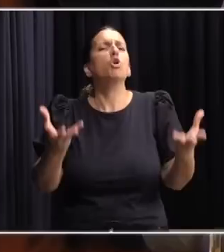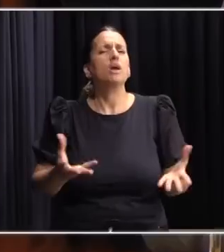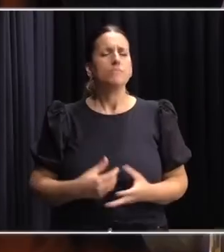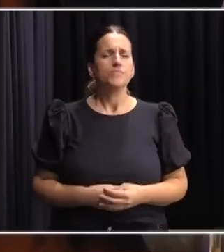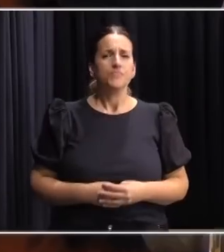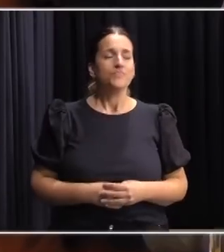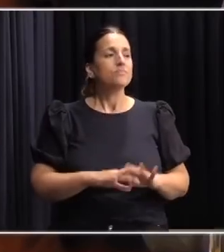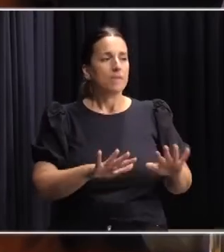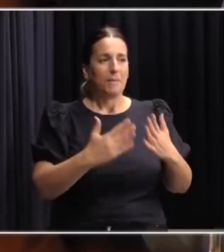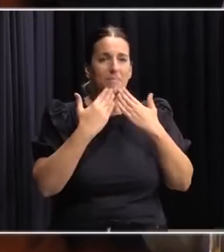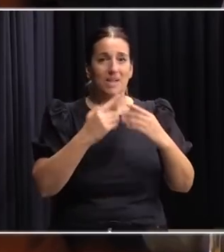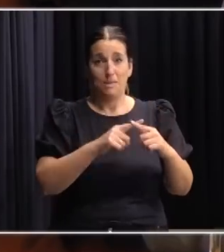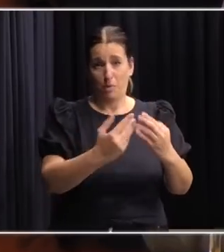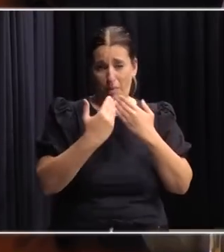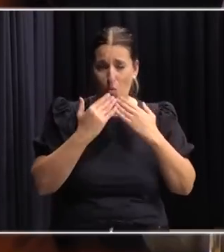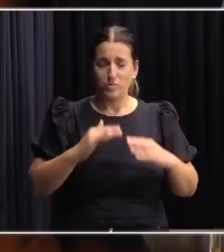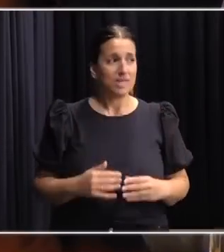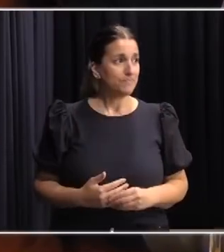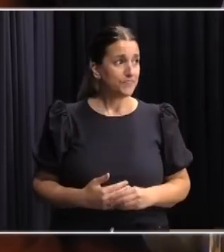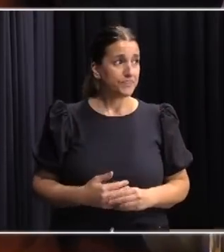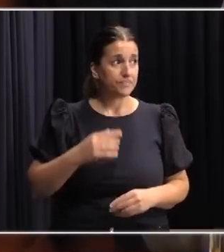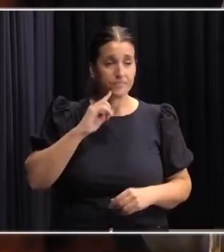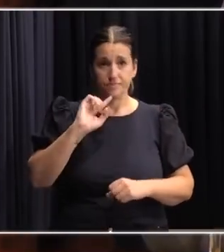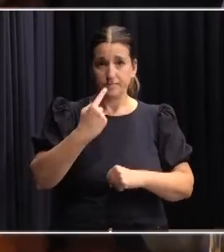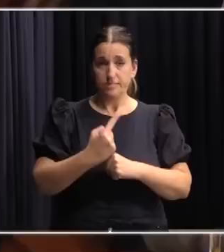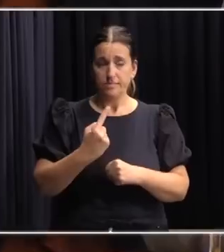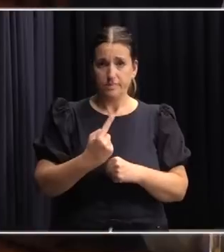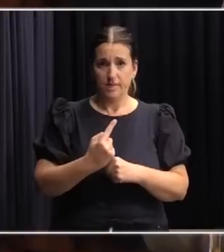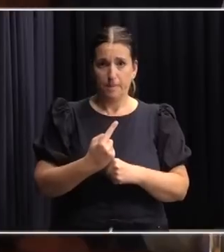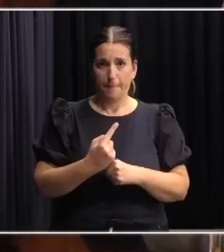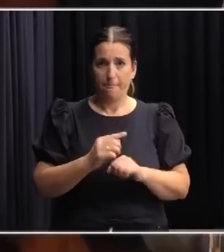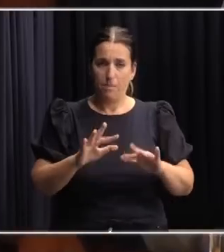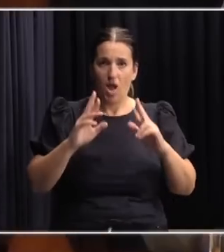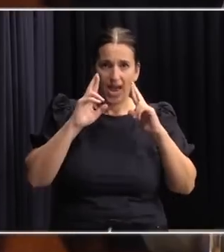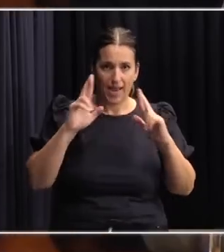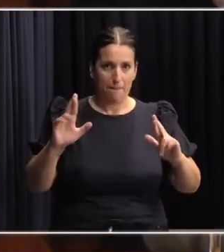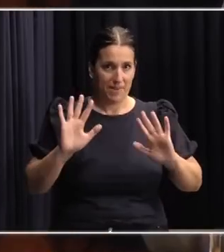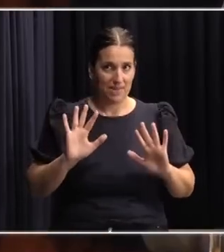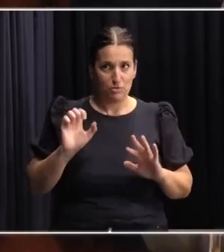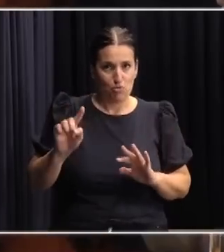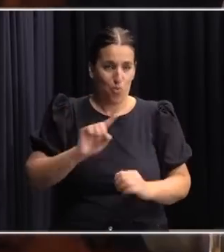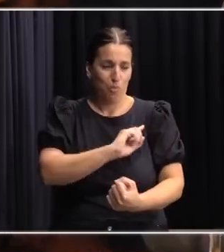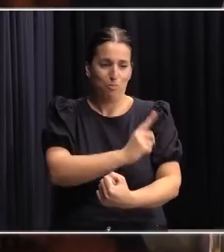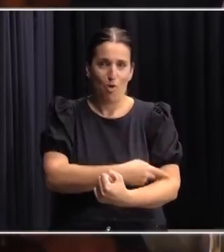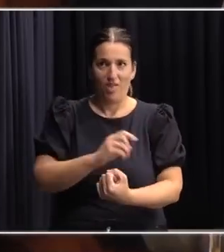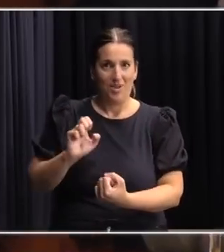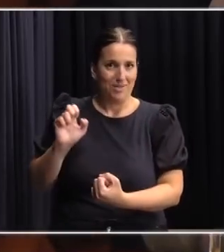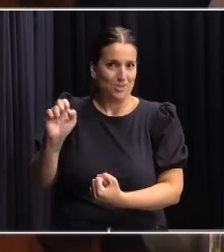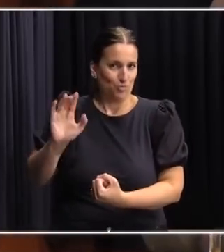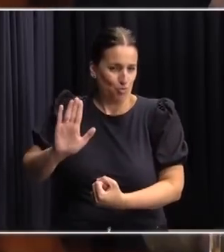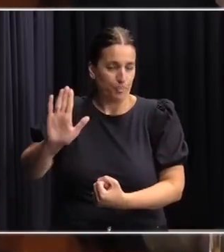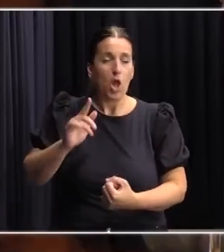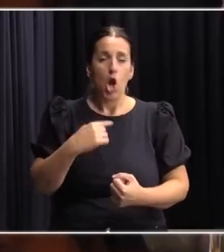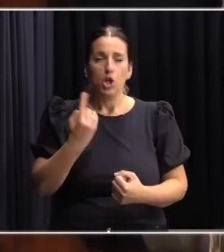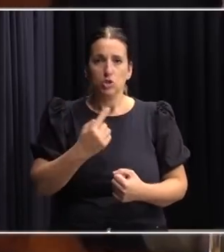Gracias por la pregunta. En primer término, vamos a respetar la separación de poderes, pero nos